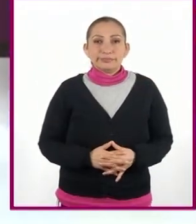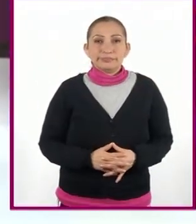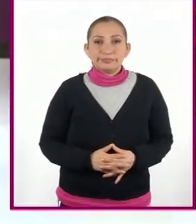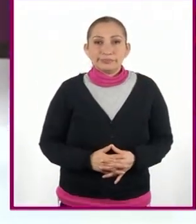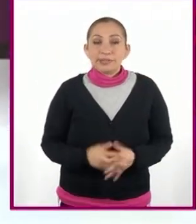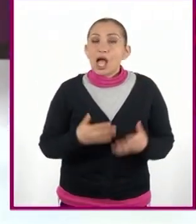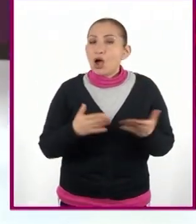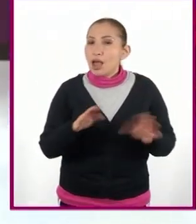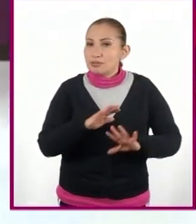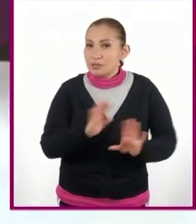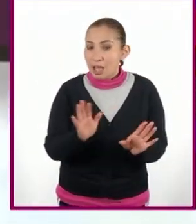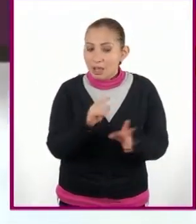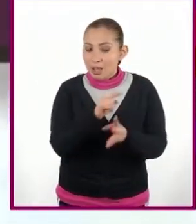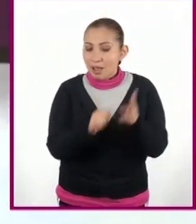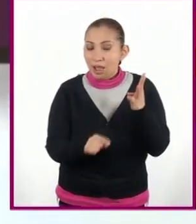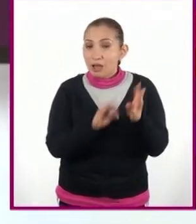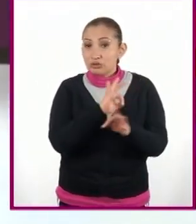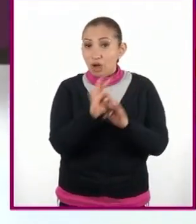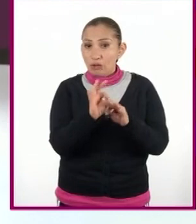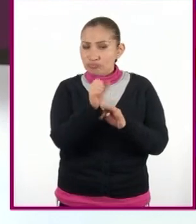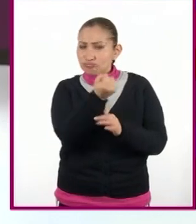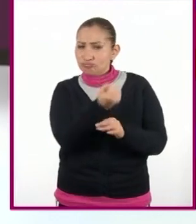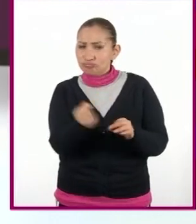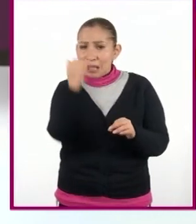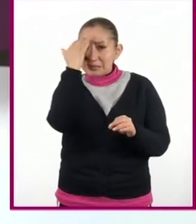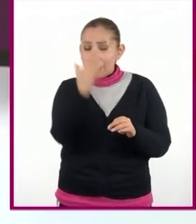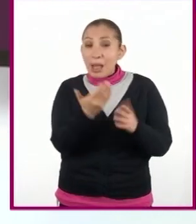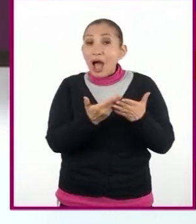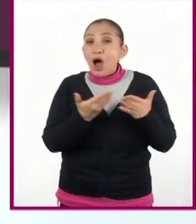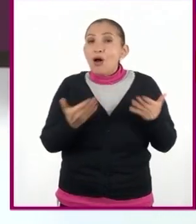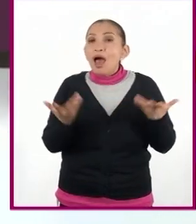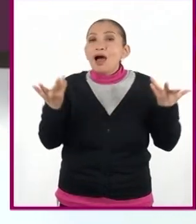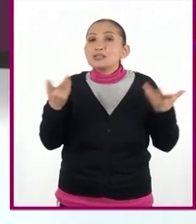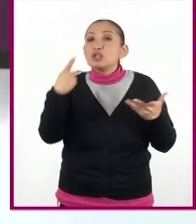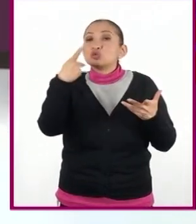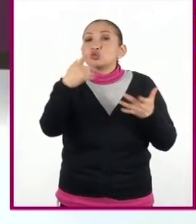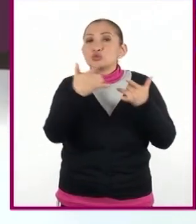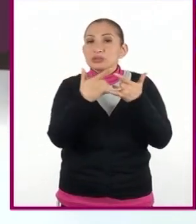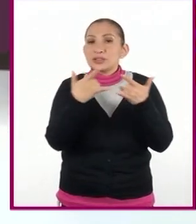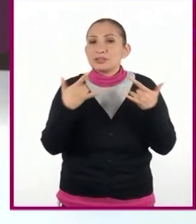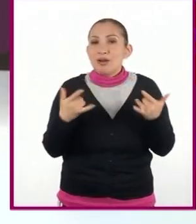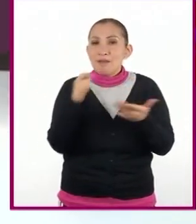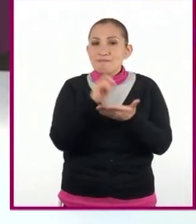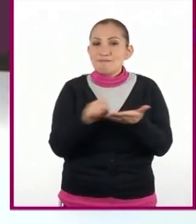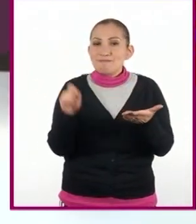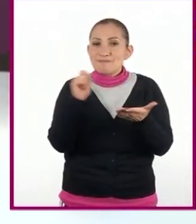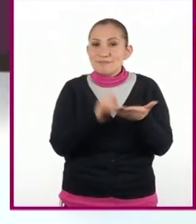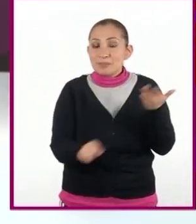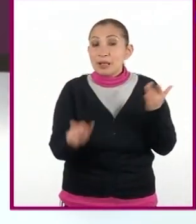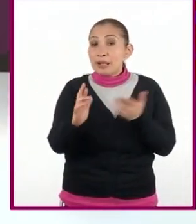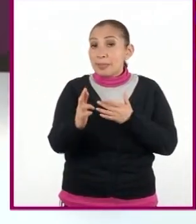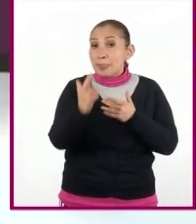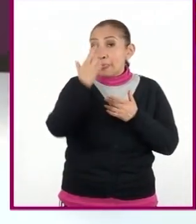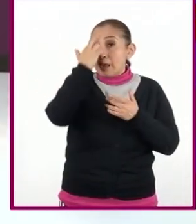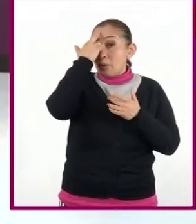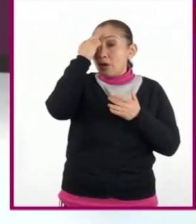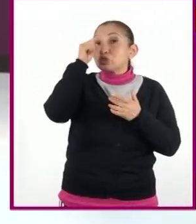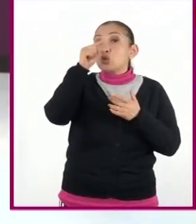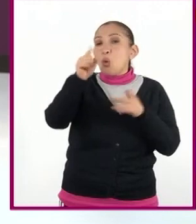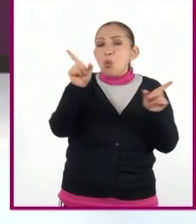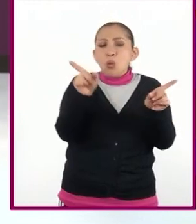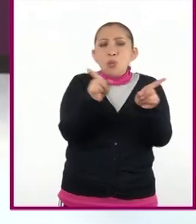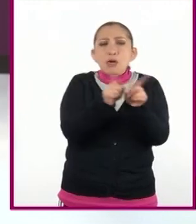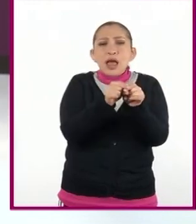Ahora sí, somos todos expertos y es momento de crear nuestro cuento. Recuerden que debe de ser